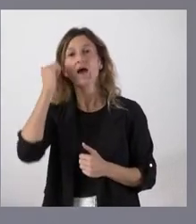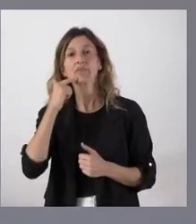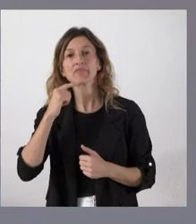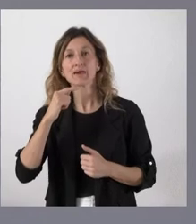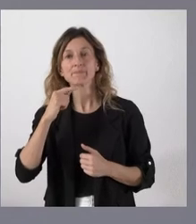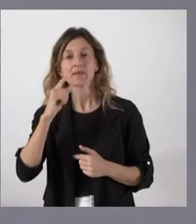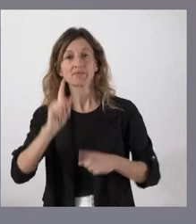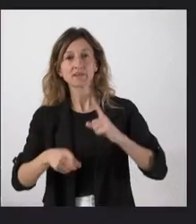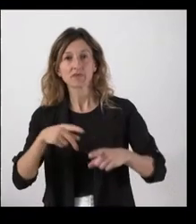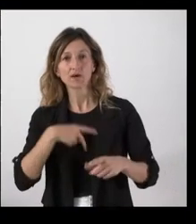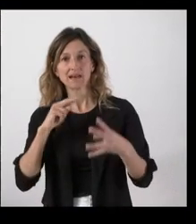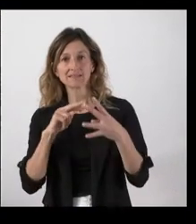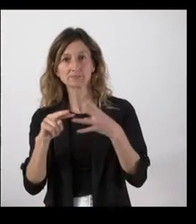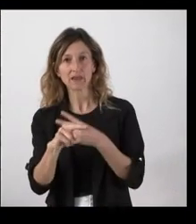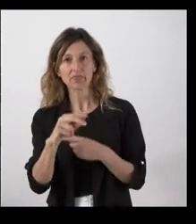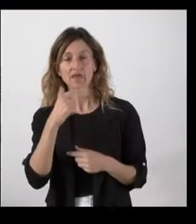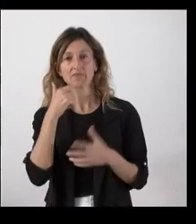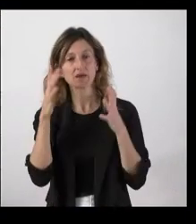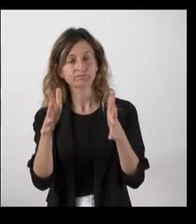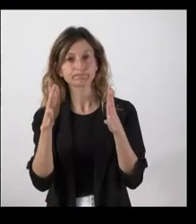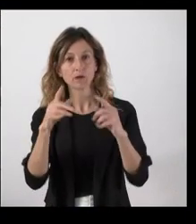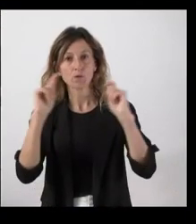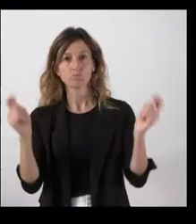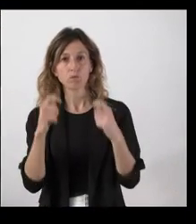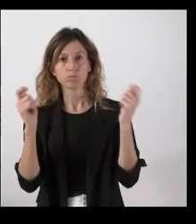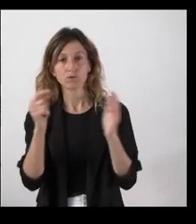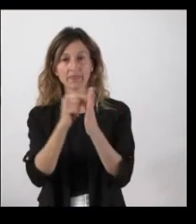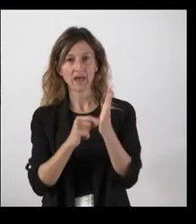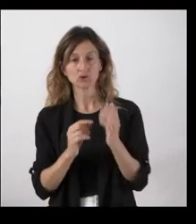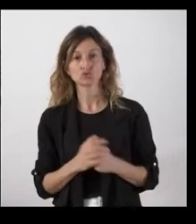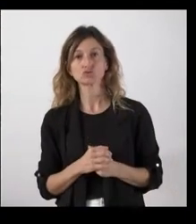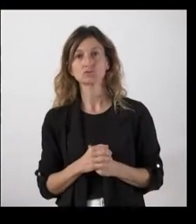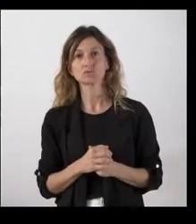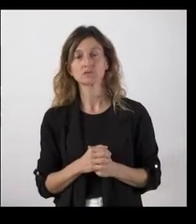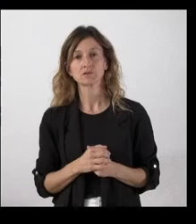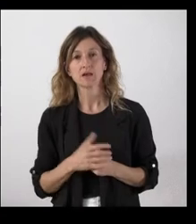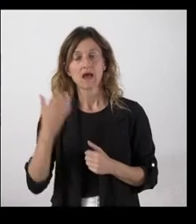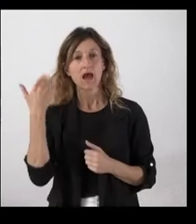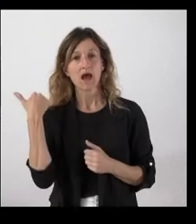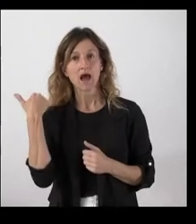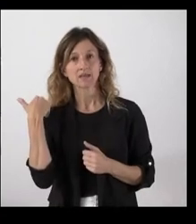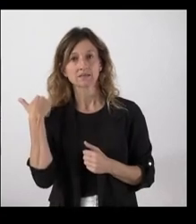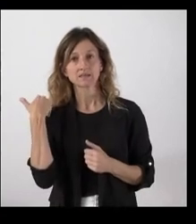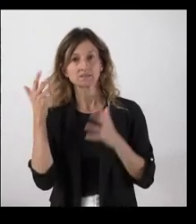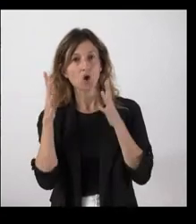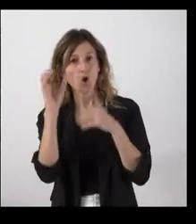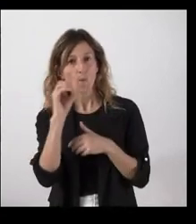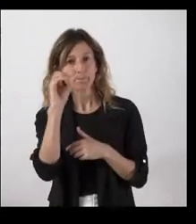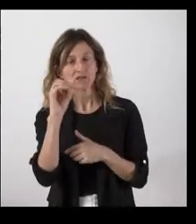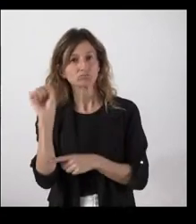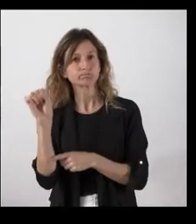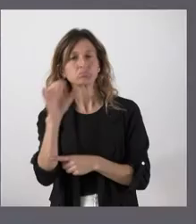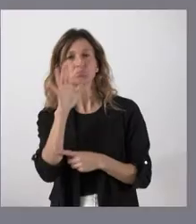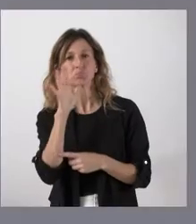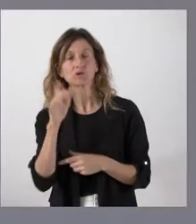Transparencia en su momento recomendó la publicación de estos datos. ¿Ustedes saben por qué no se tuvo en cuenta la consideración de esta Dirección General?